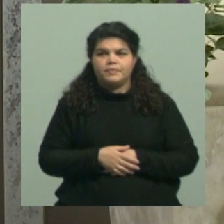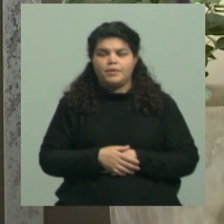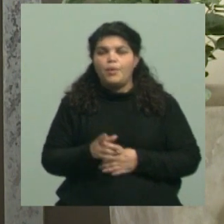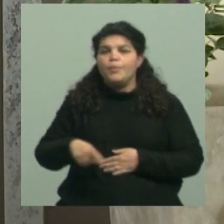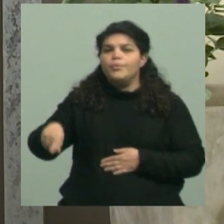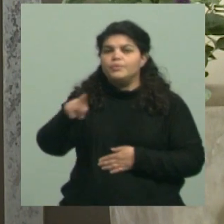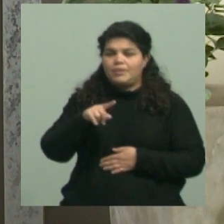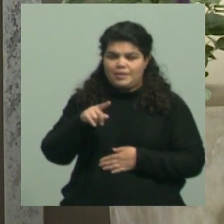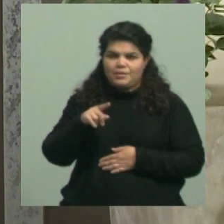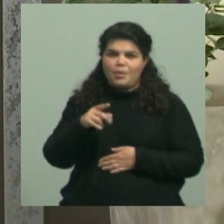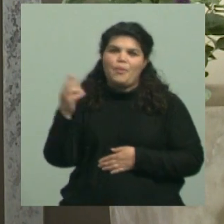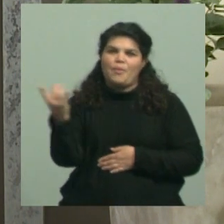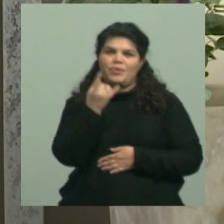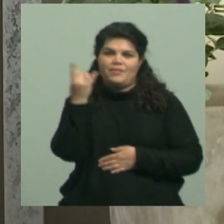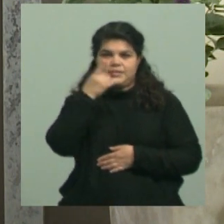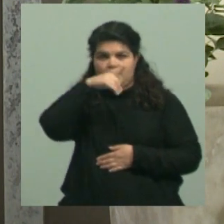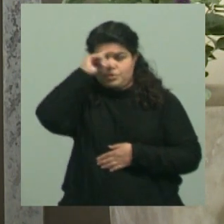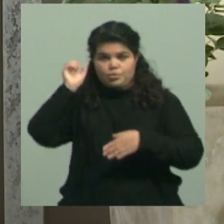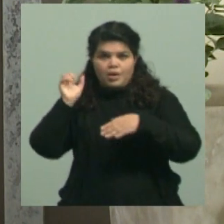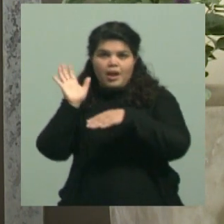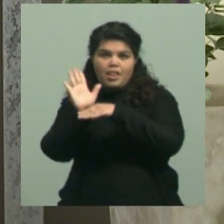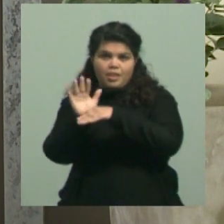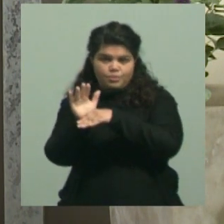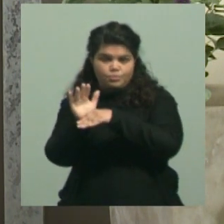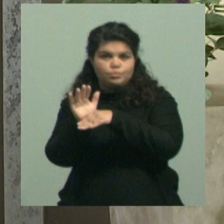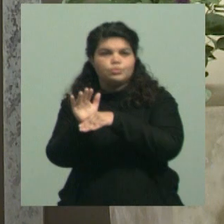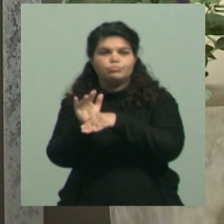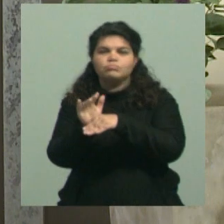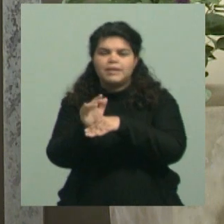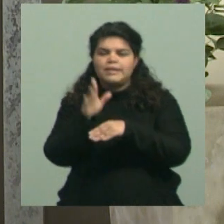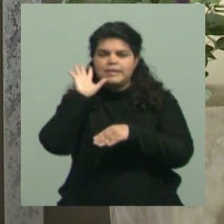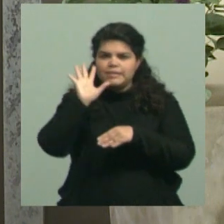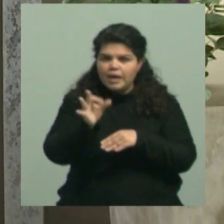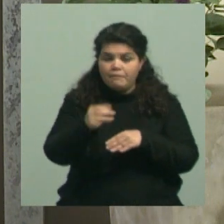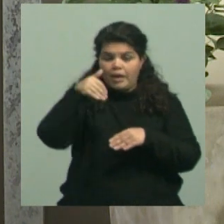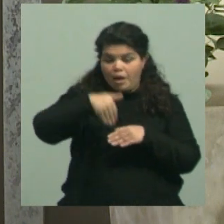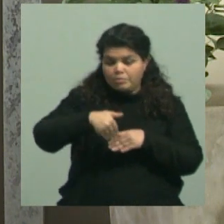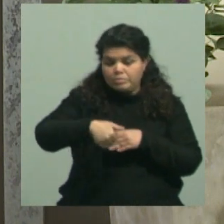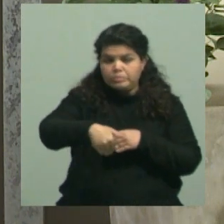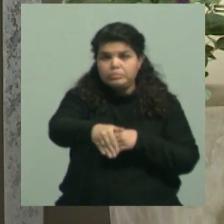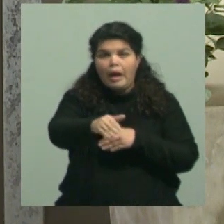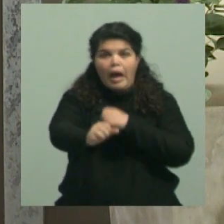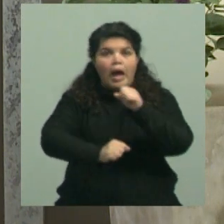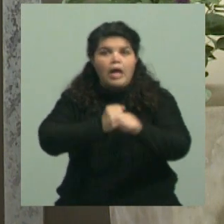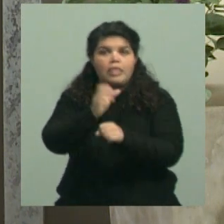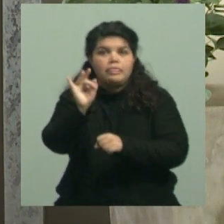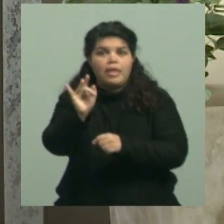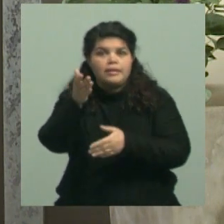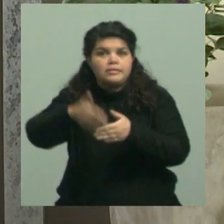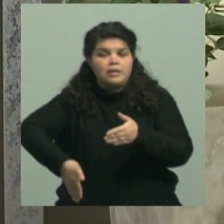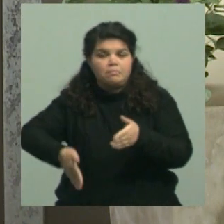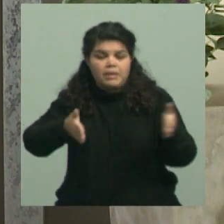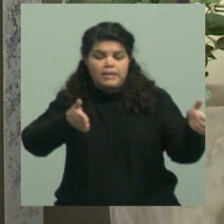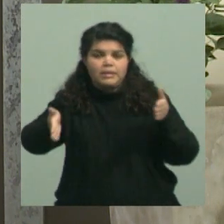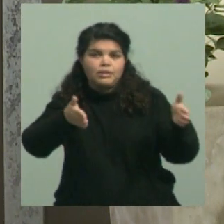Universidad Nacional de Cuyo la segunda mitad de año, teniendo en cuenta que tienen este presupuesto, que no se sabe si habrá